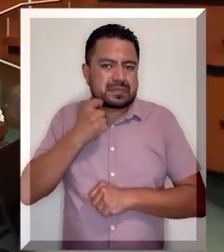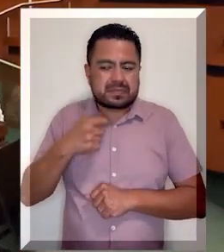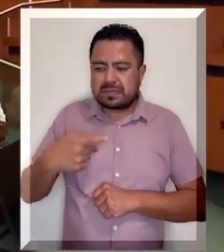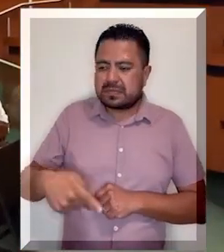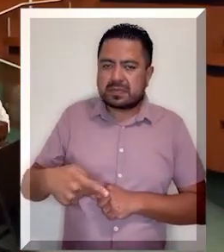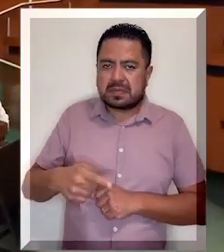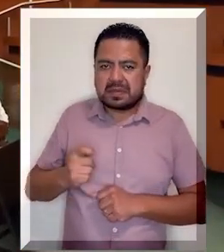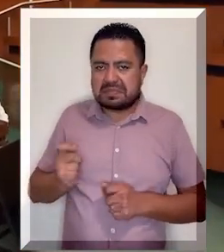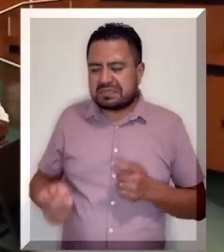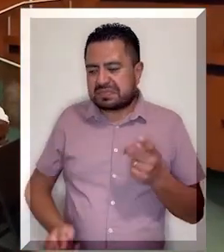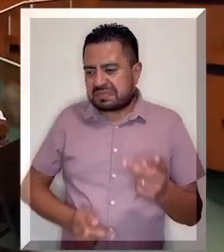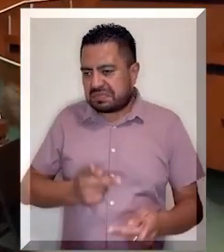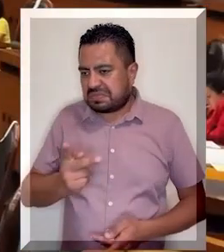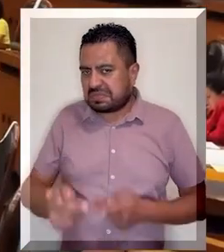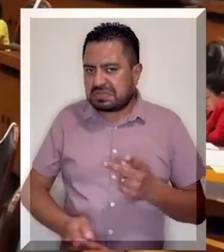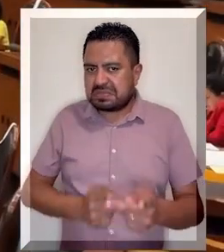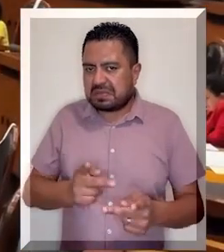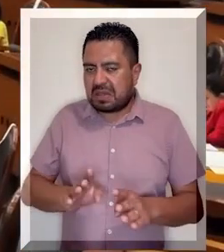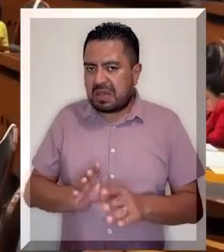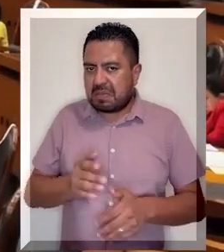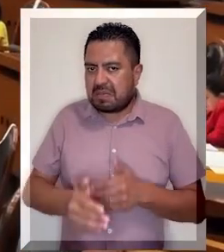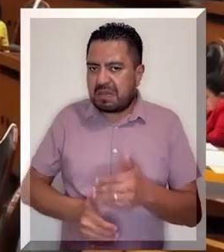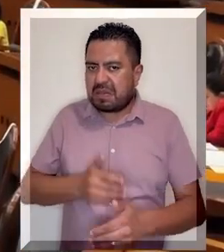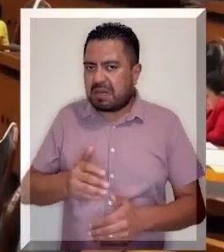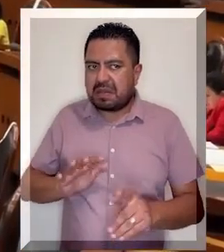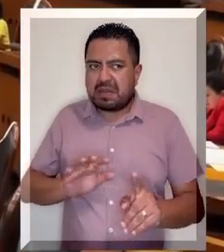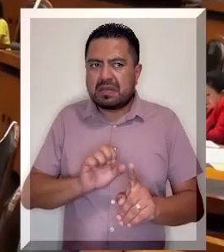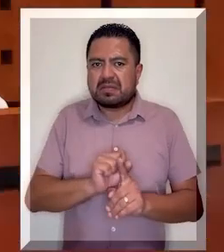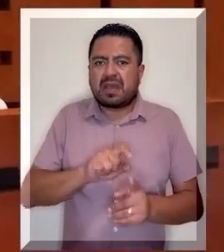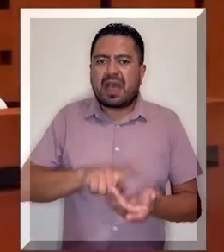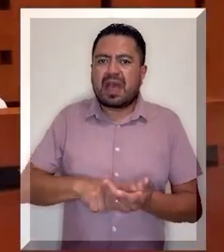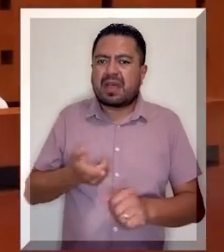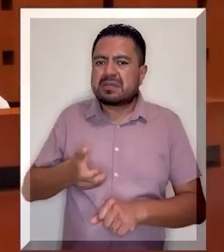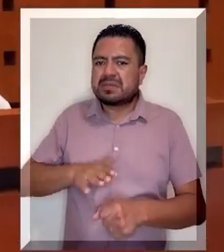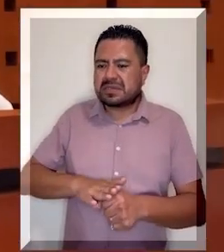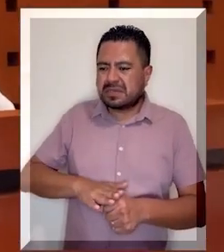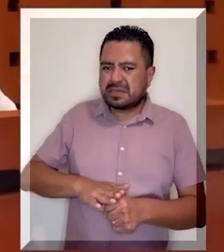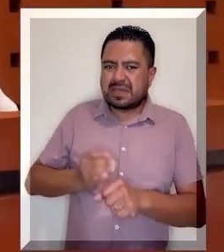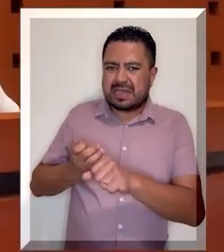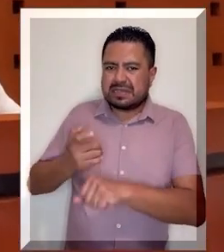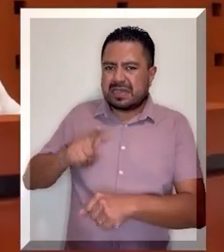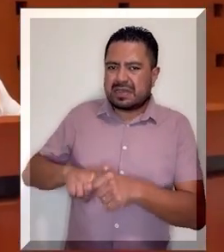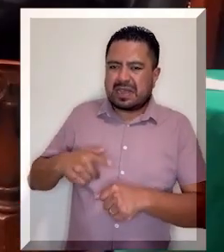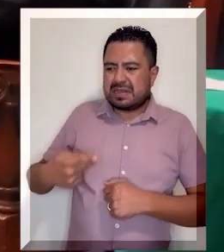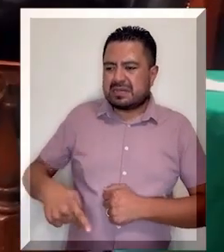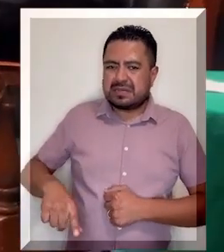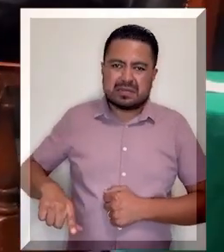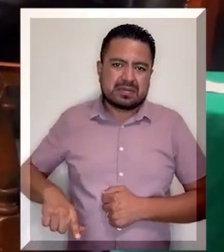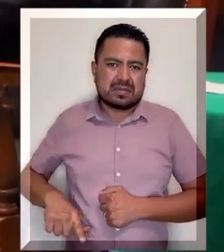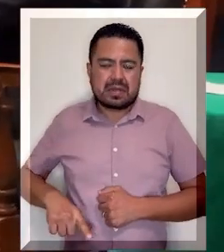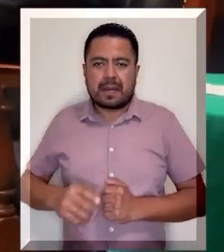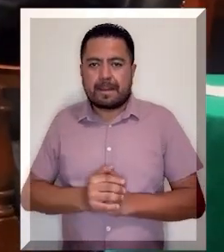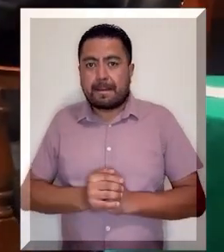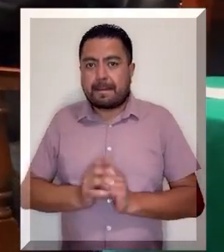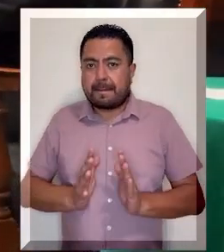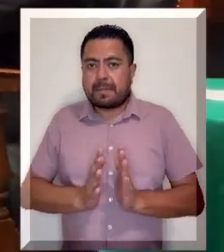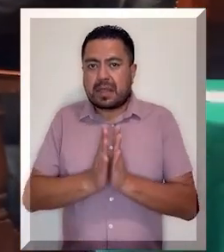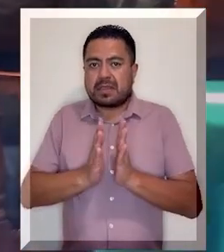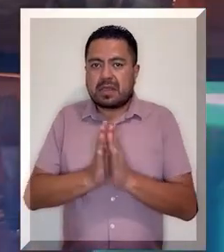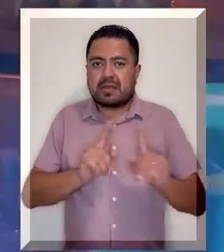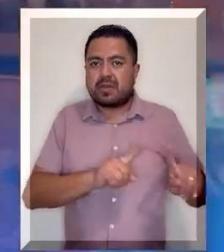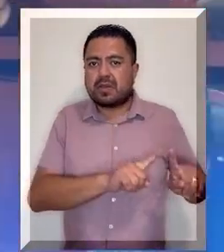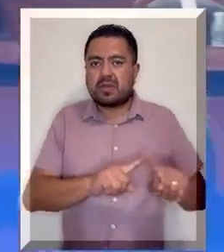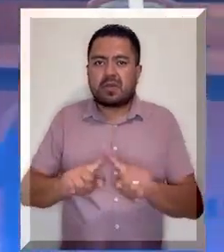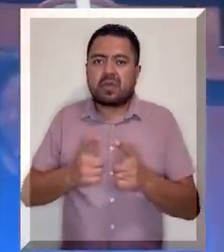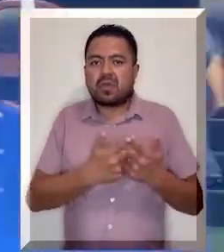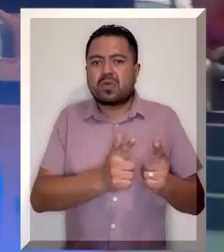63ª legislatura cuestionaron en torno a las acciones, avances y desafíos de la administración pública estatal.